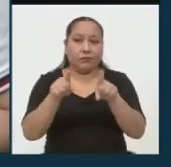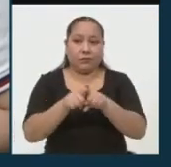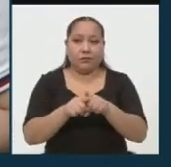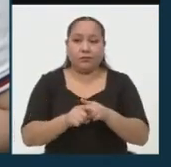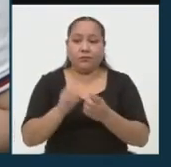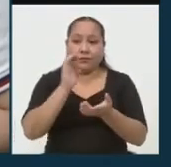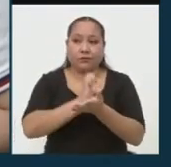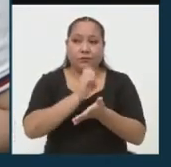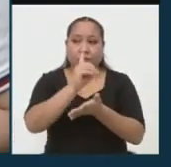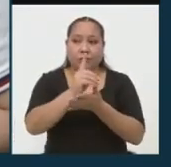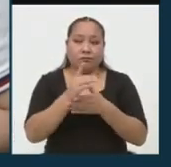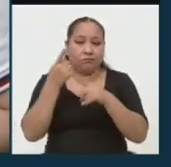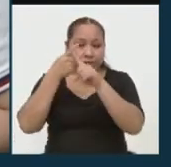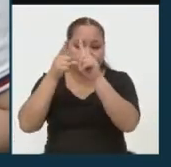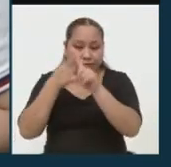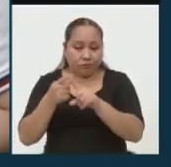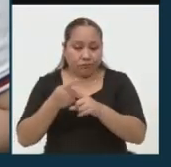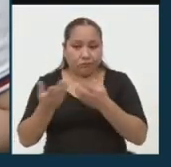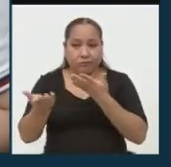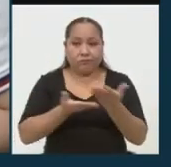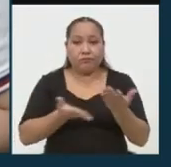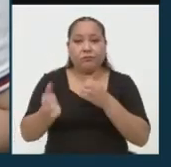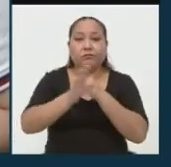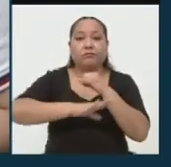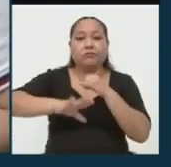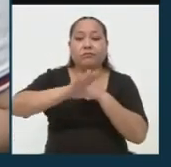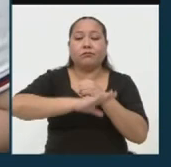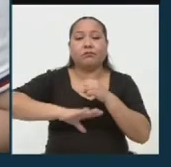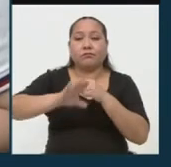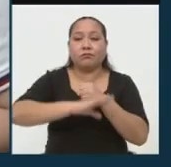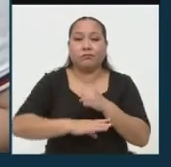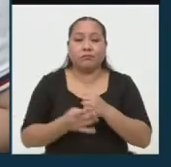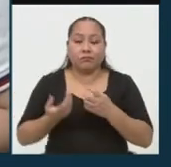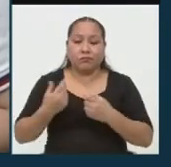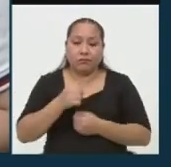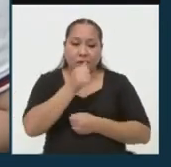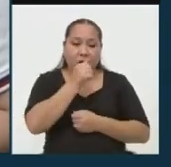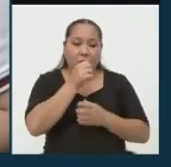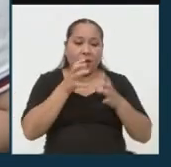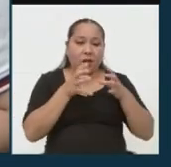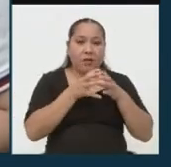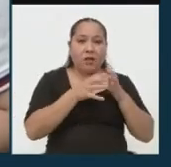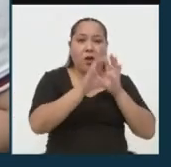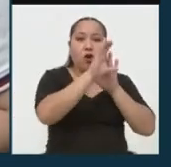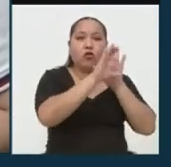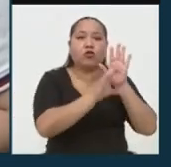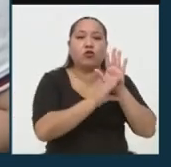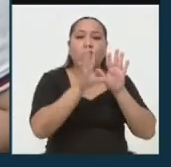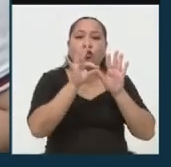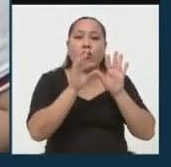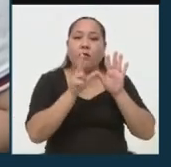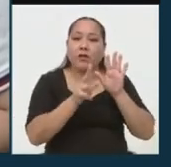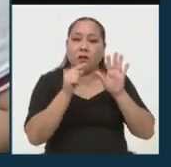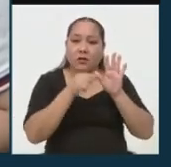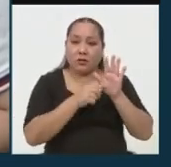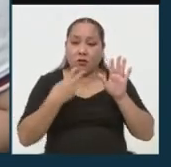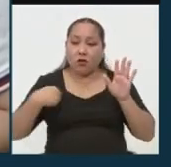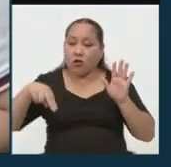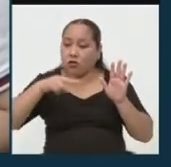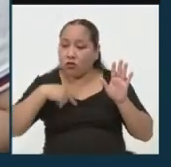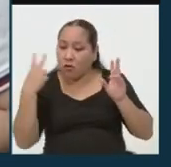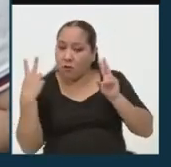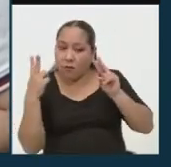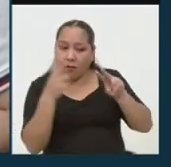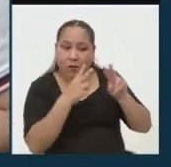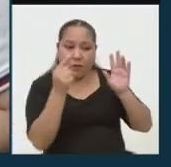educación y otros servicios básicos han sido privatizados por la Constitución del 93. Entonces, si nosotros no enfocamos el problema